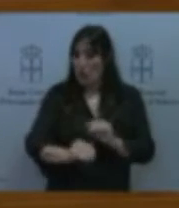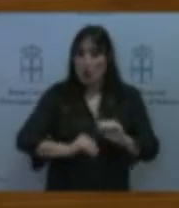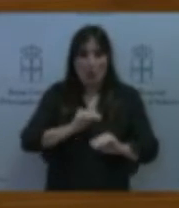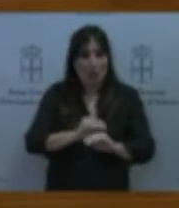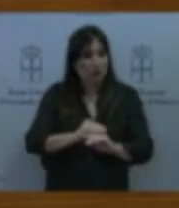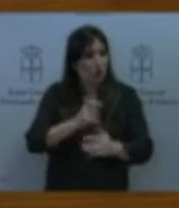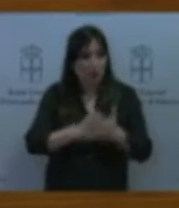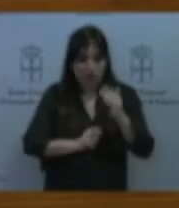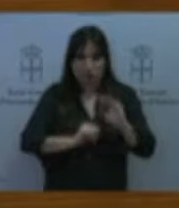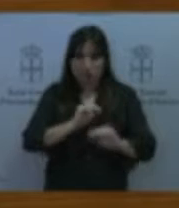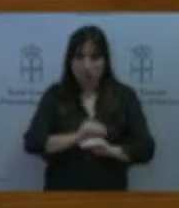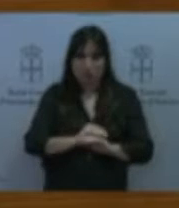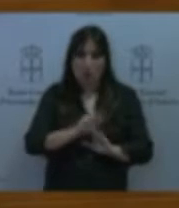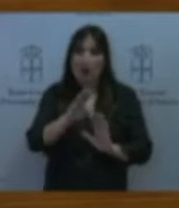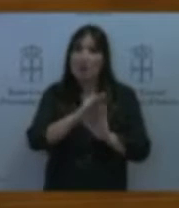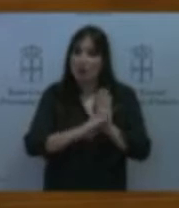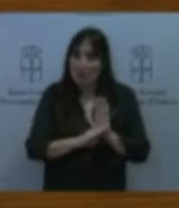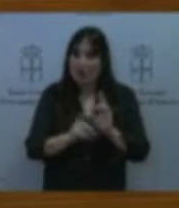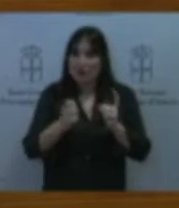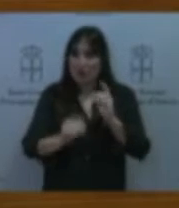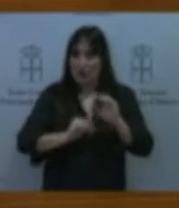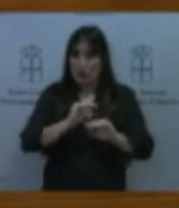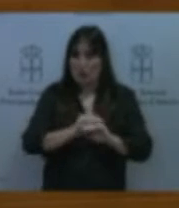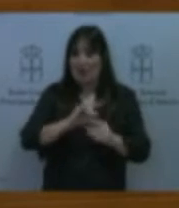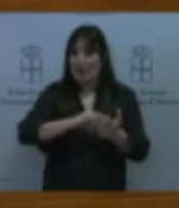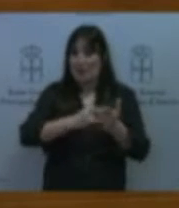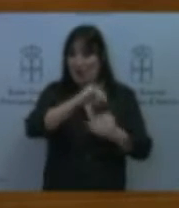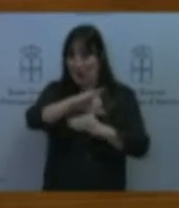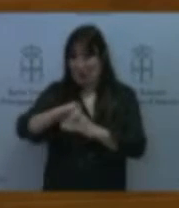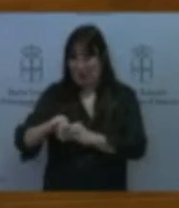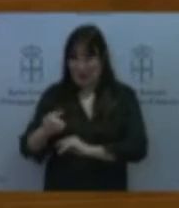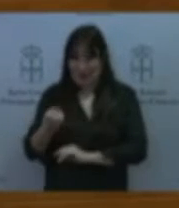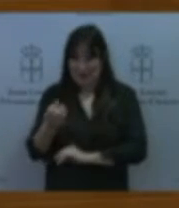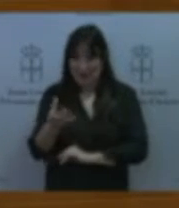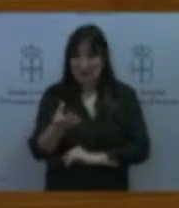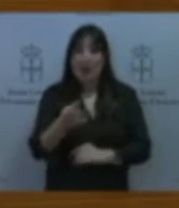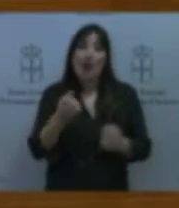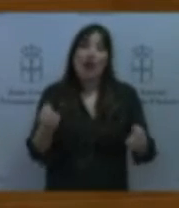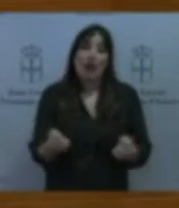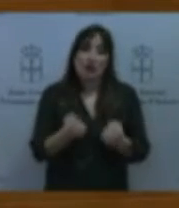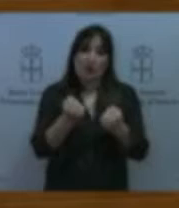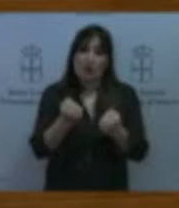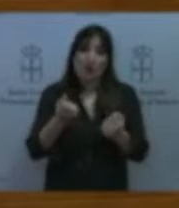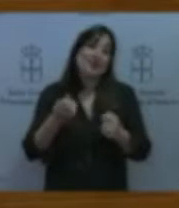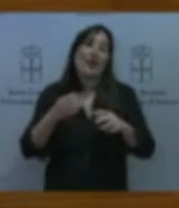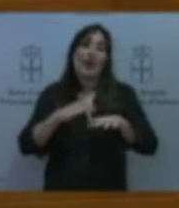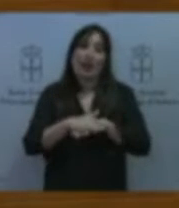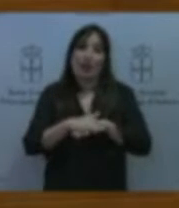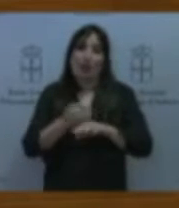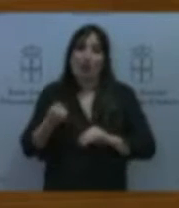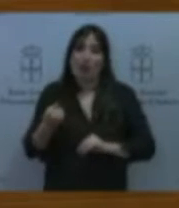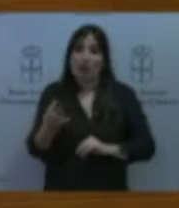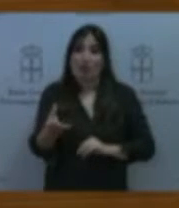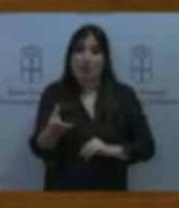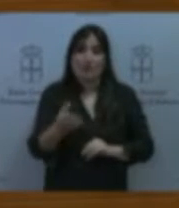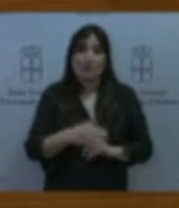con el plan de cercanías que recoge las actuaciones en nuestra sed ferroviaria, que es quizás el pilar básico de